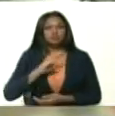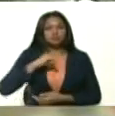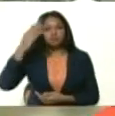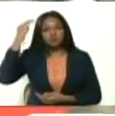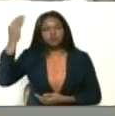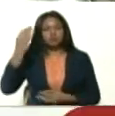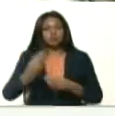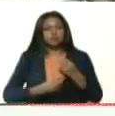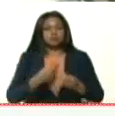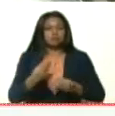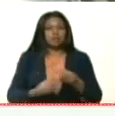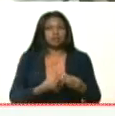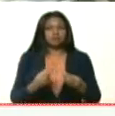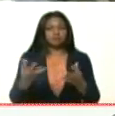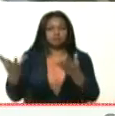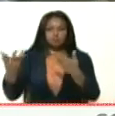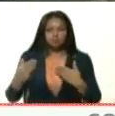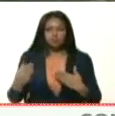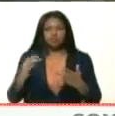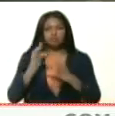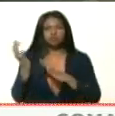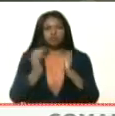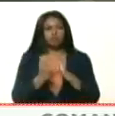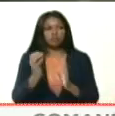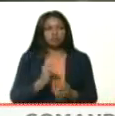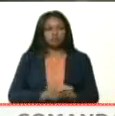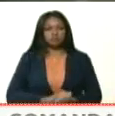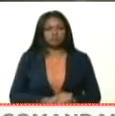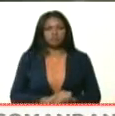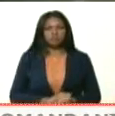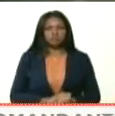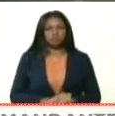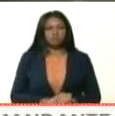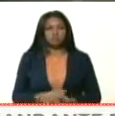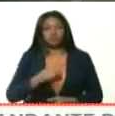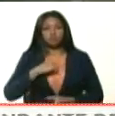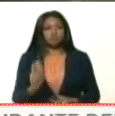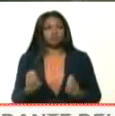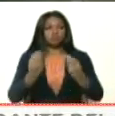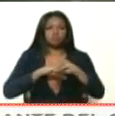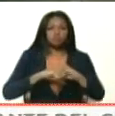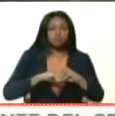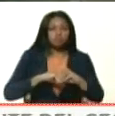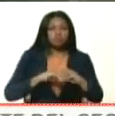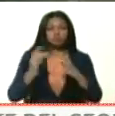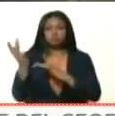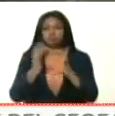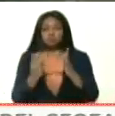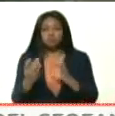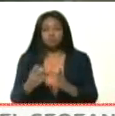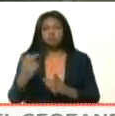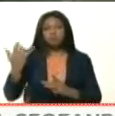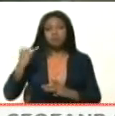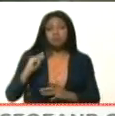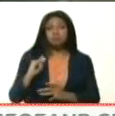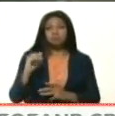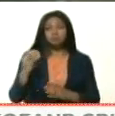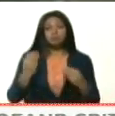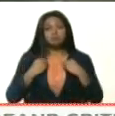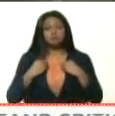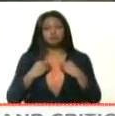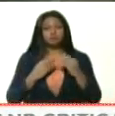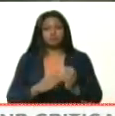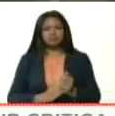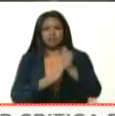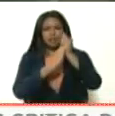el Creador, nos mandó a Jesús, ¿verdad? Estamos todos de acuerdo. Que Jesús vivió, existió, que fue un gran